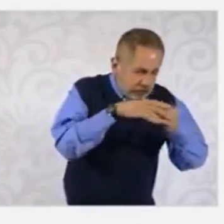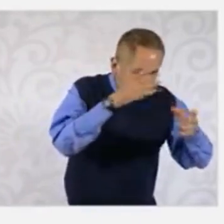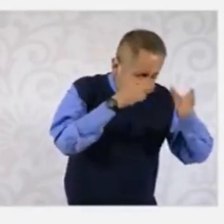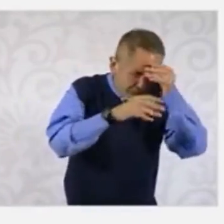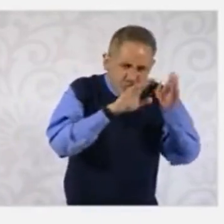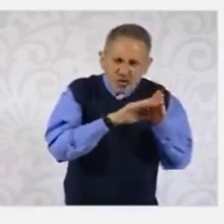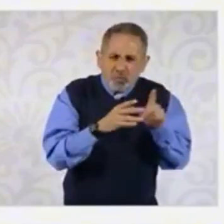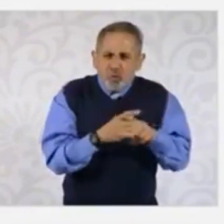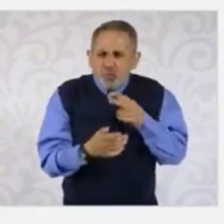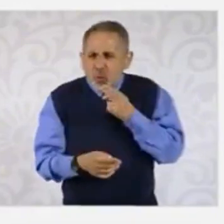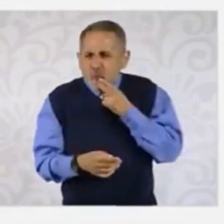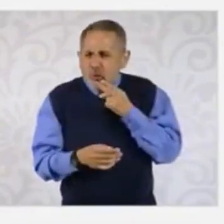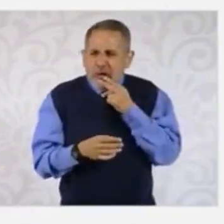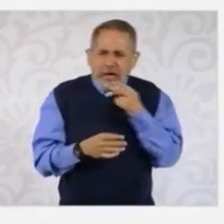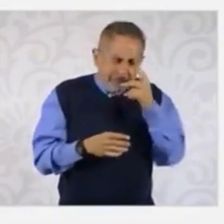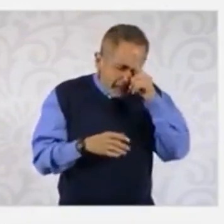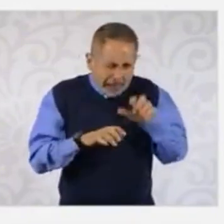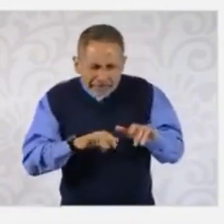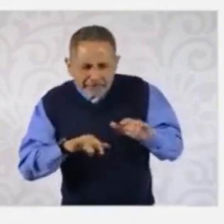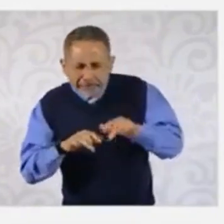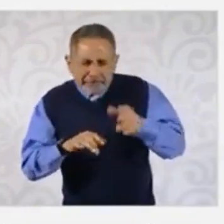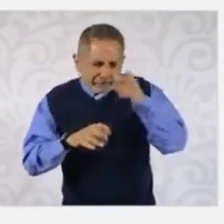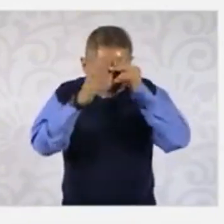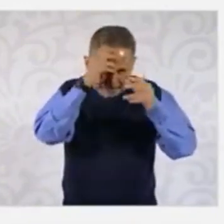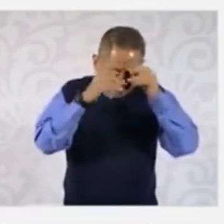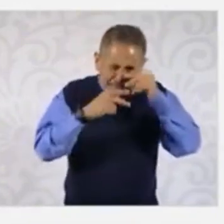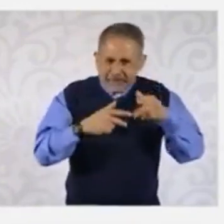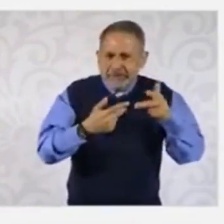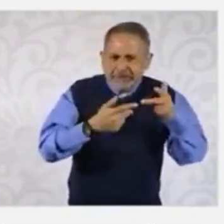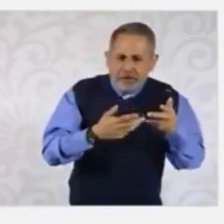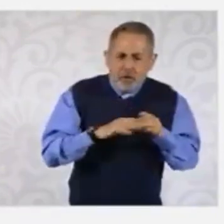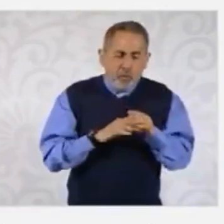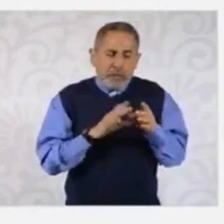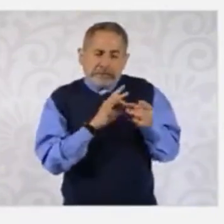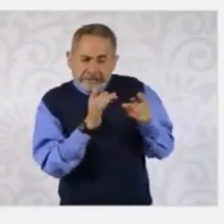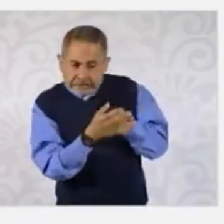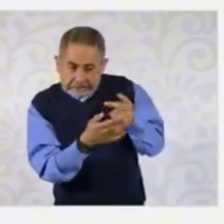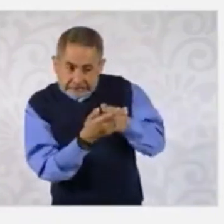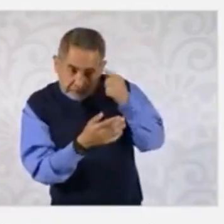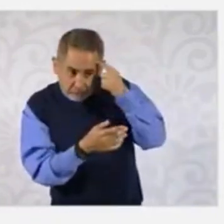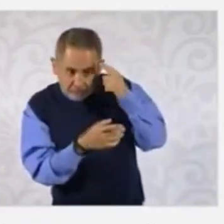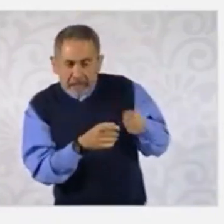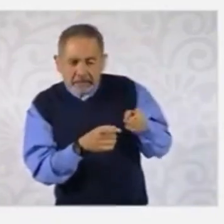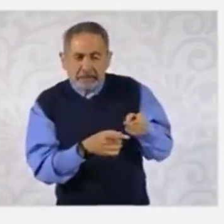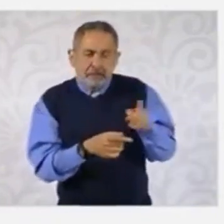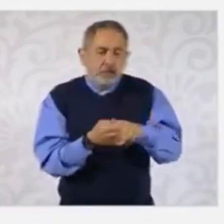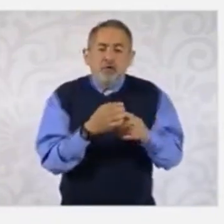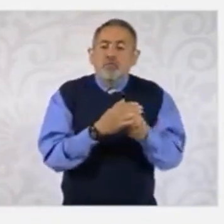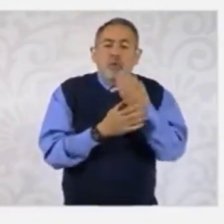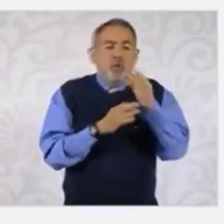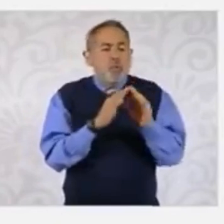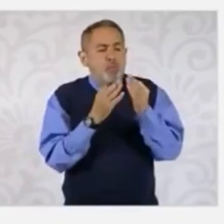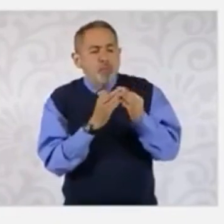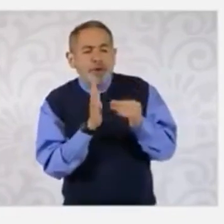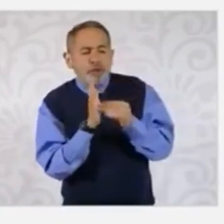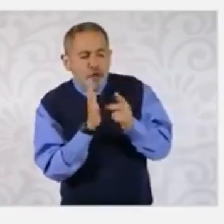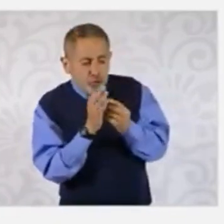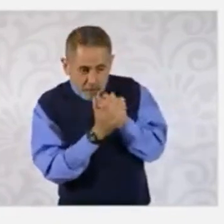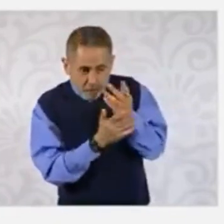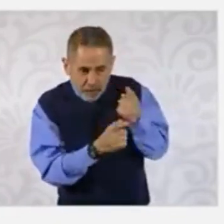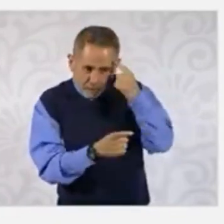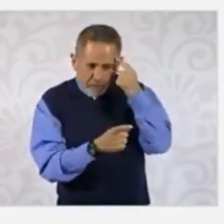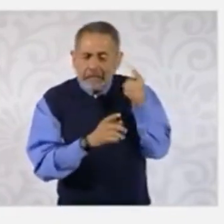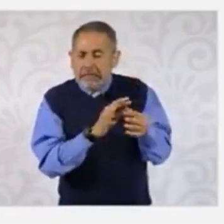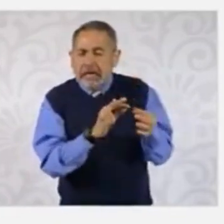con conocimientos antecedentes, repasando y también en el modelo nuevo y de esa manera